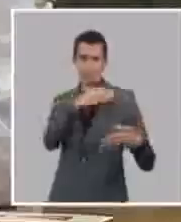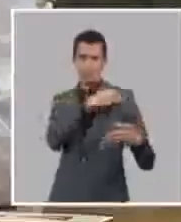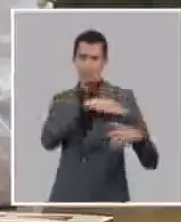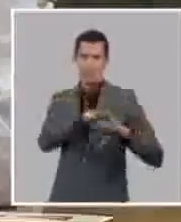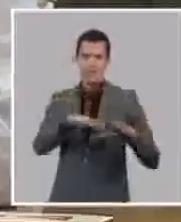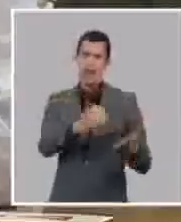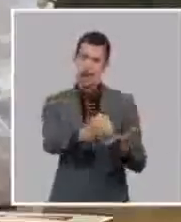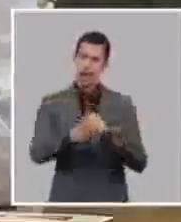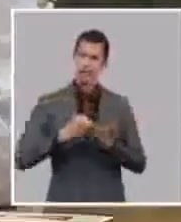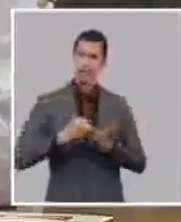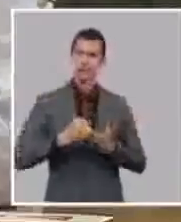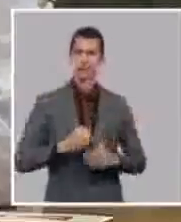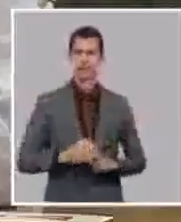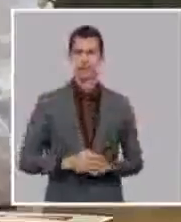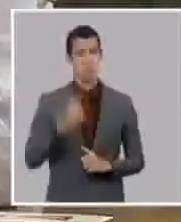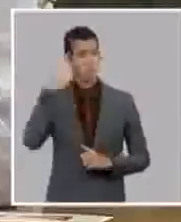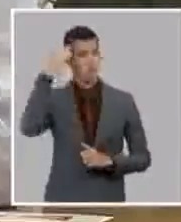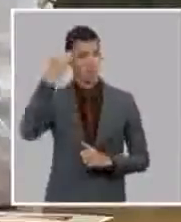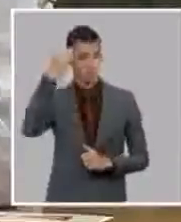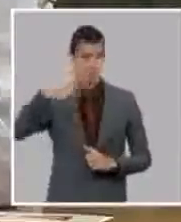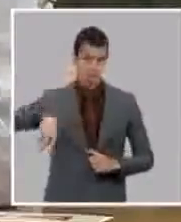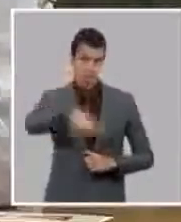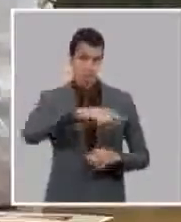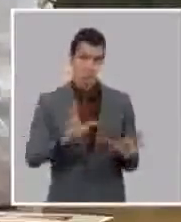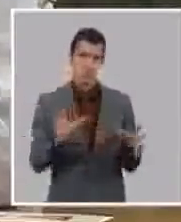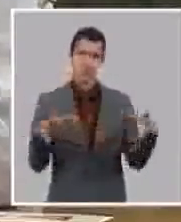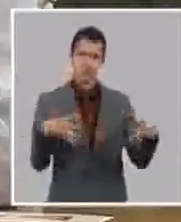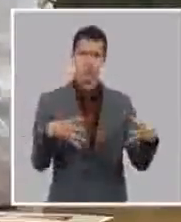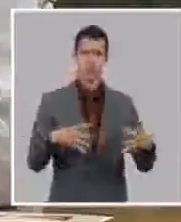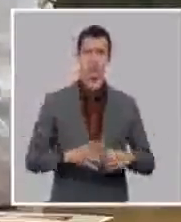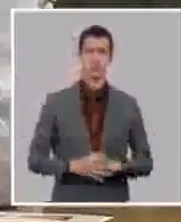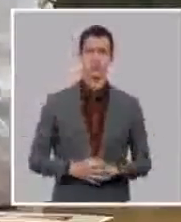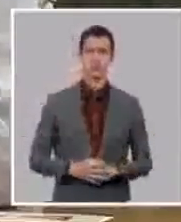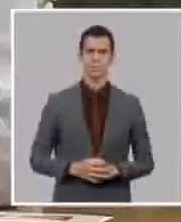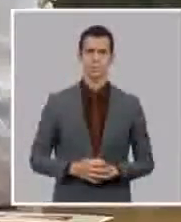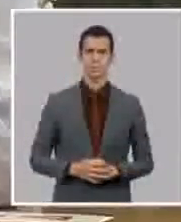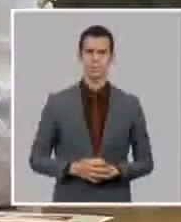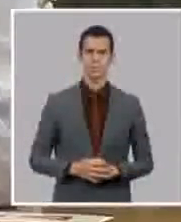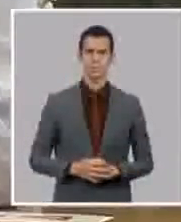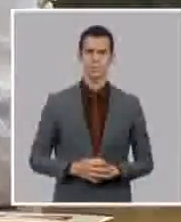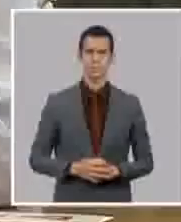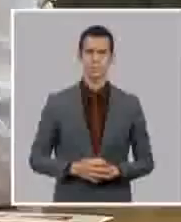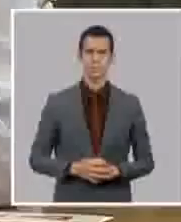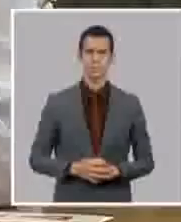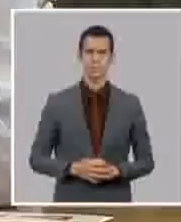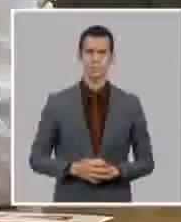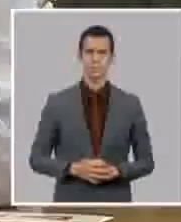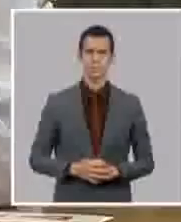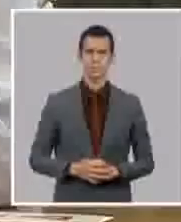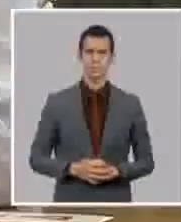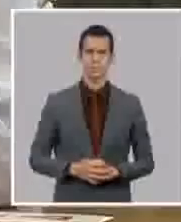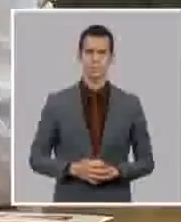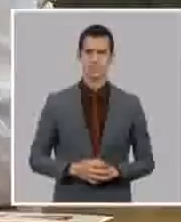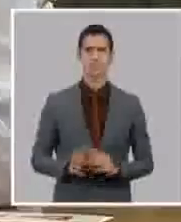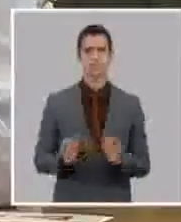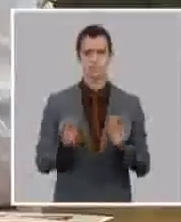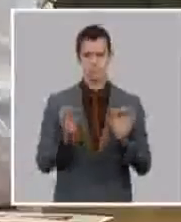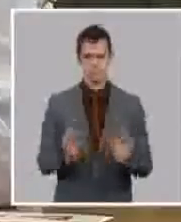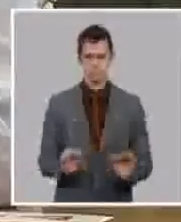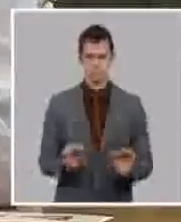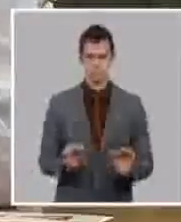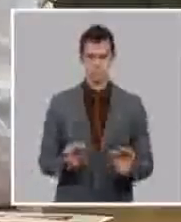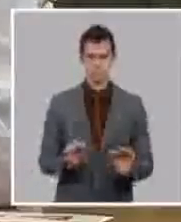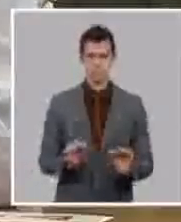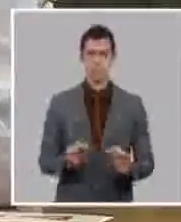razonamiento crítico o autocrítico que estoy haciendo de estas realidades que se cometieron hechos que atentan contra la